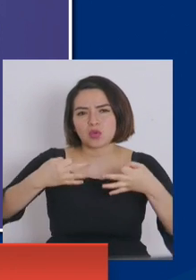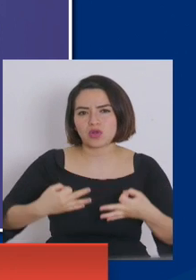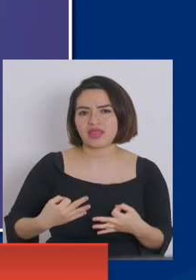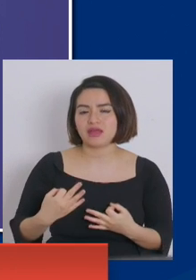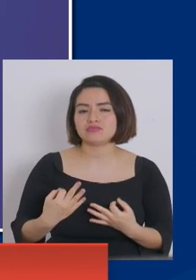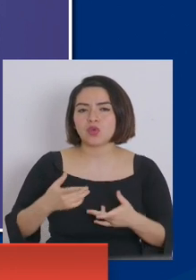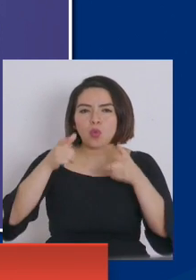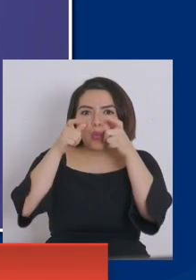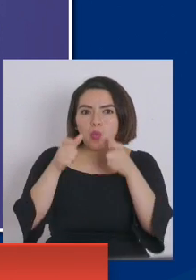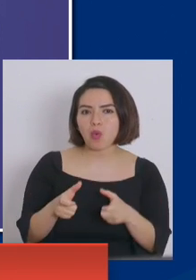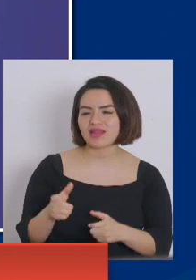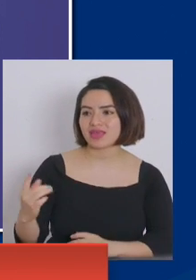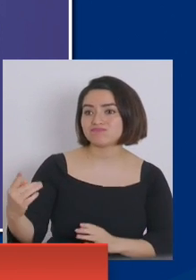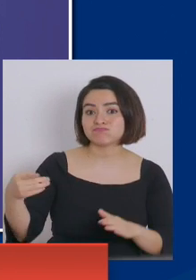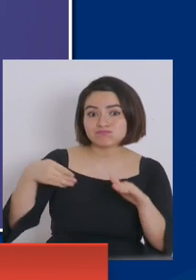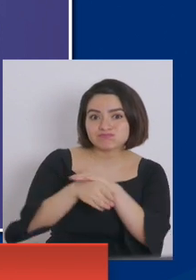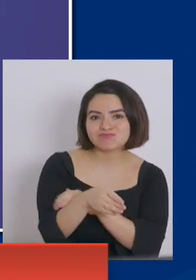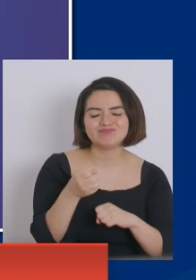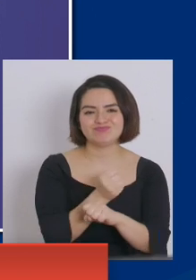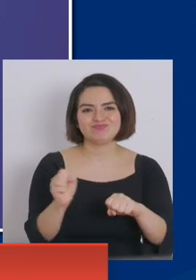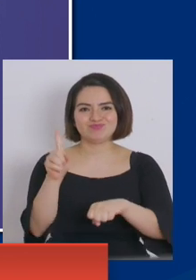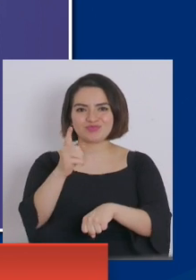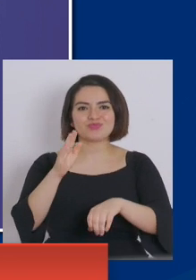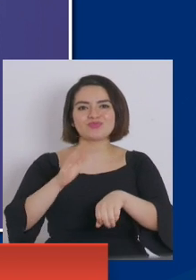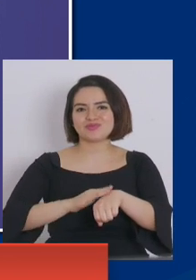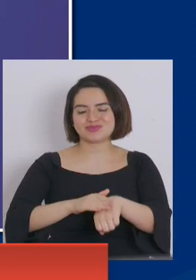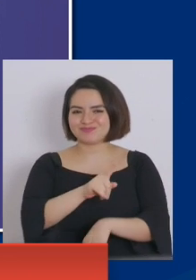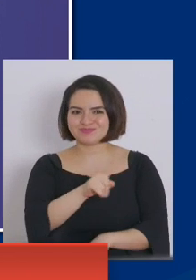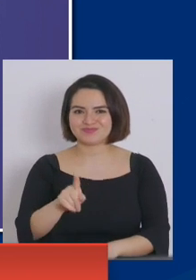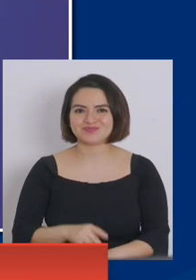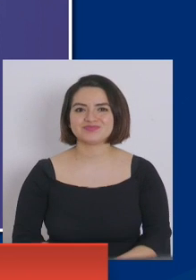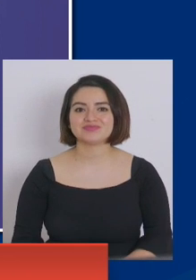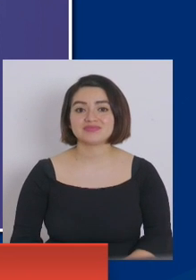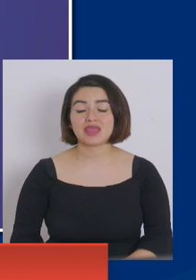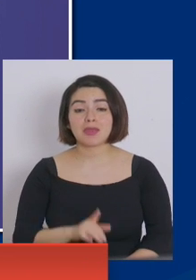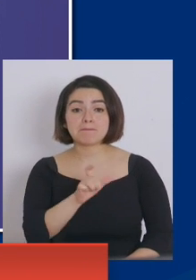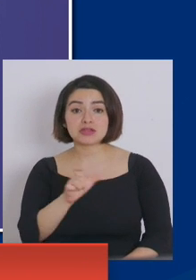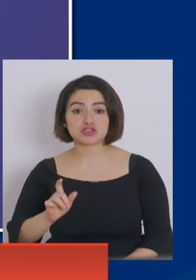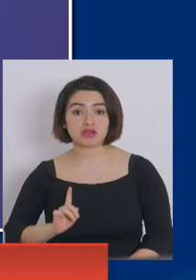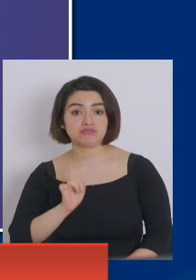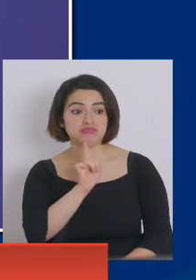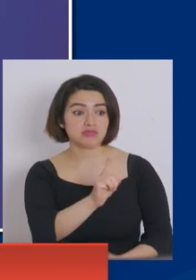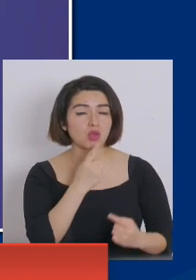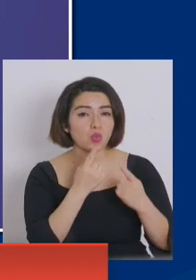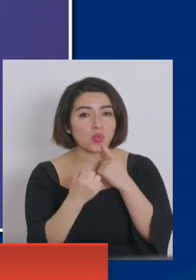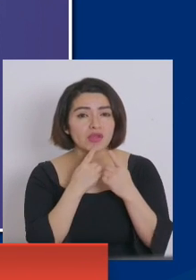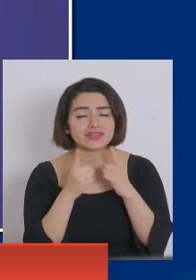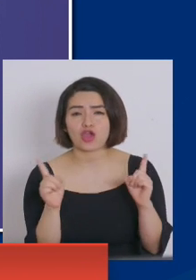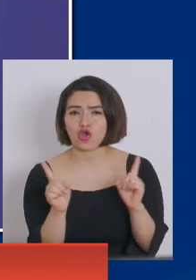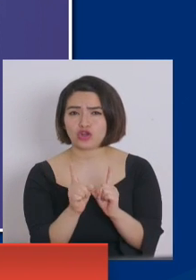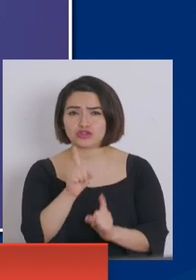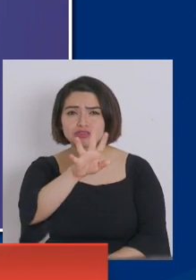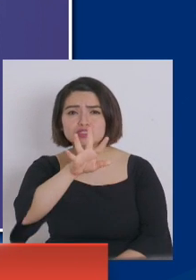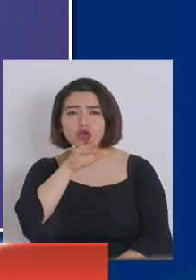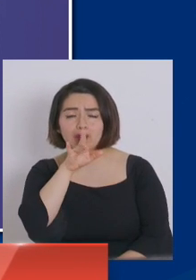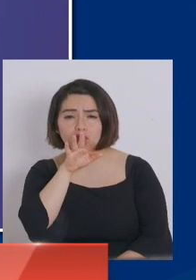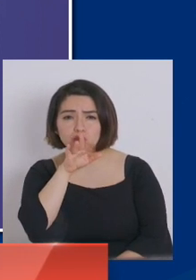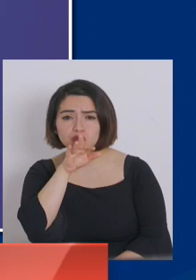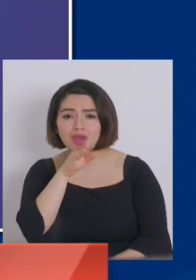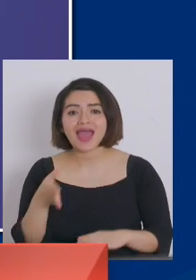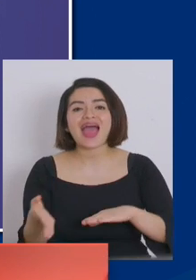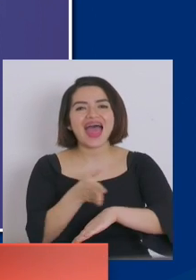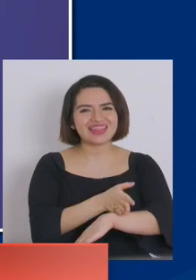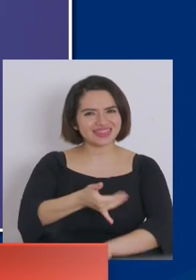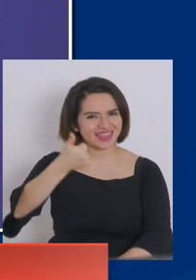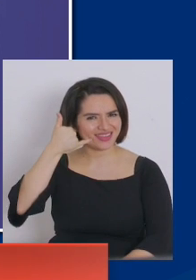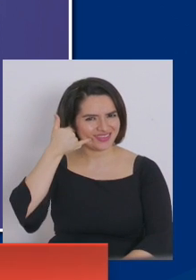negado el acceso. Transmitir que todos los encuestadores que hacen este precontacto breve de cinco minutos que antecede